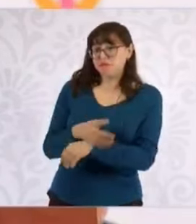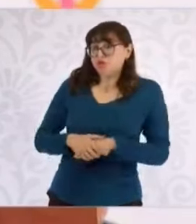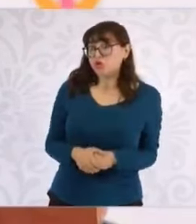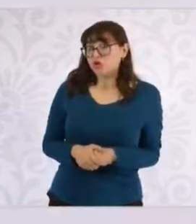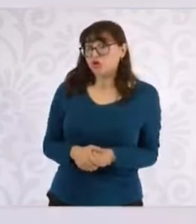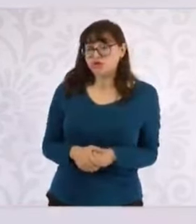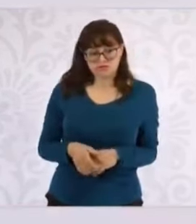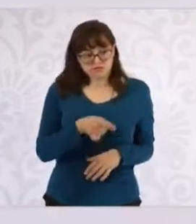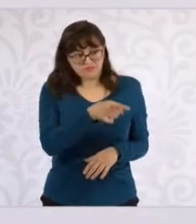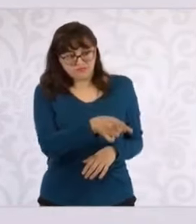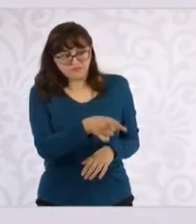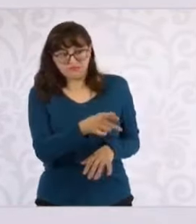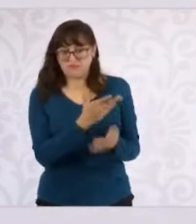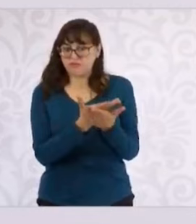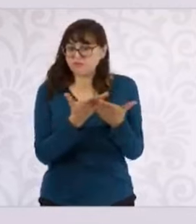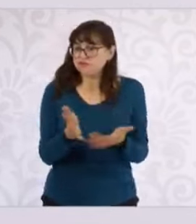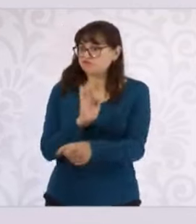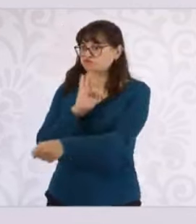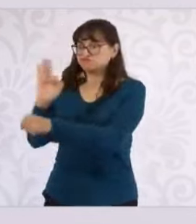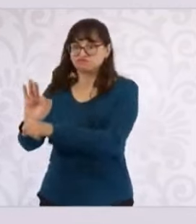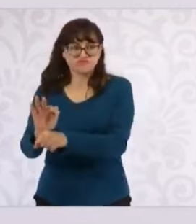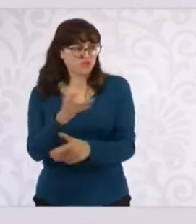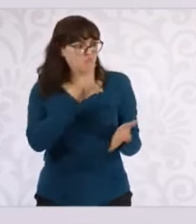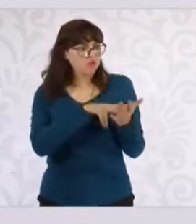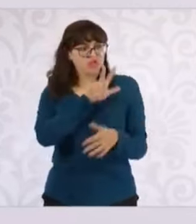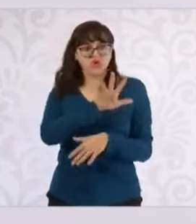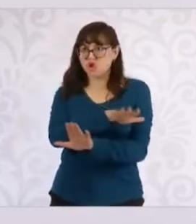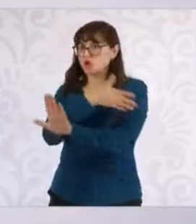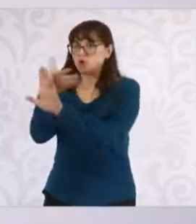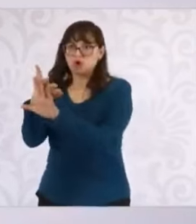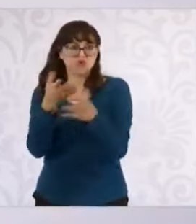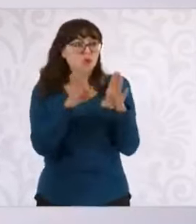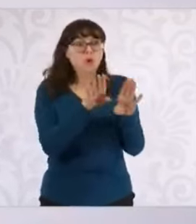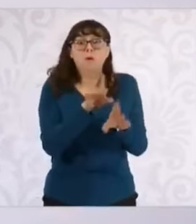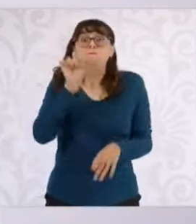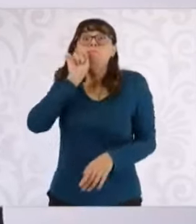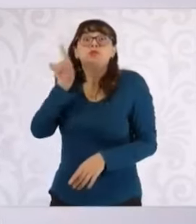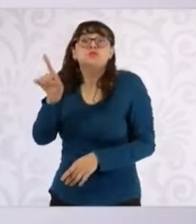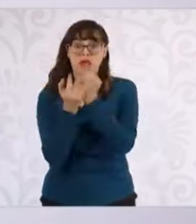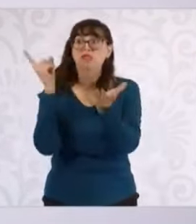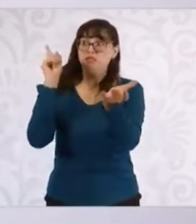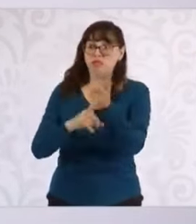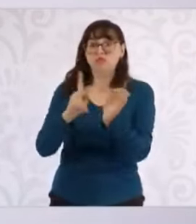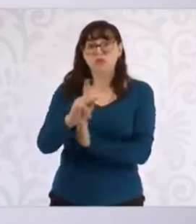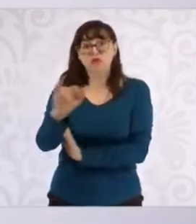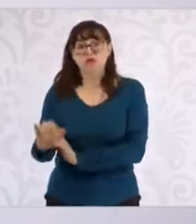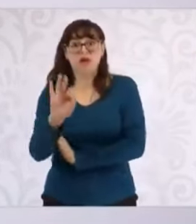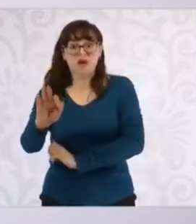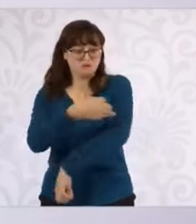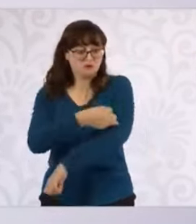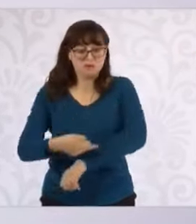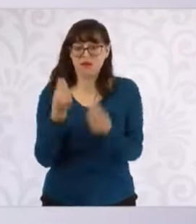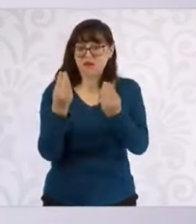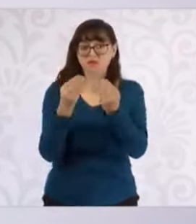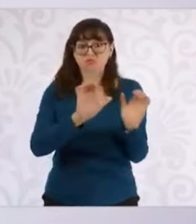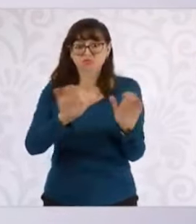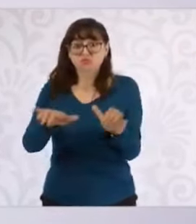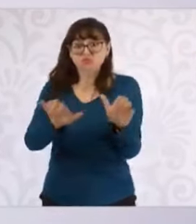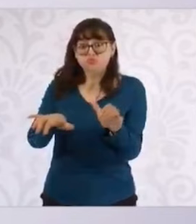ministra hace unos meses publicó un documento donde habla del nepotismo en el poder judicial. Si la gente elige